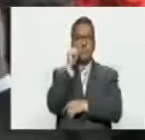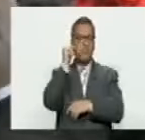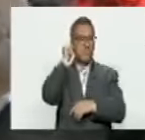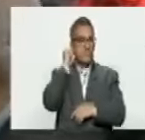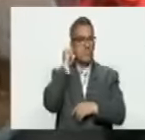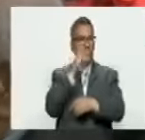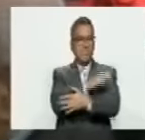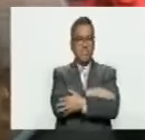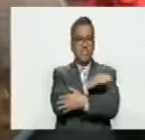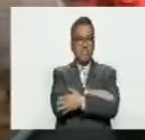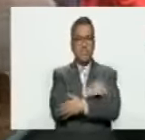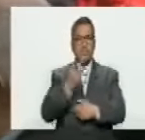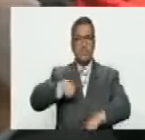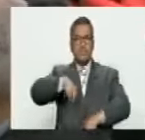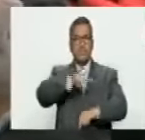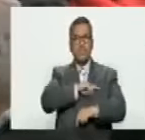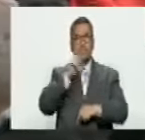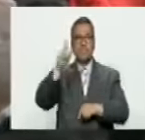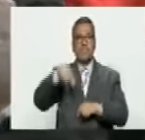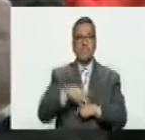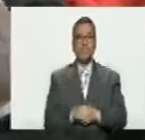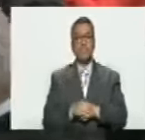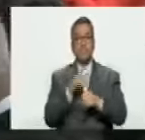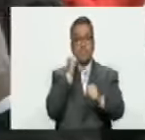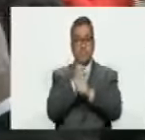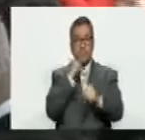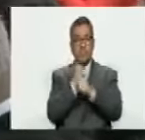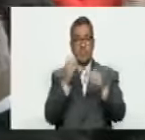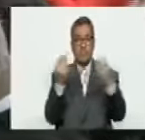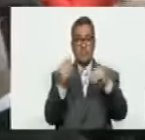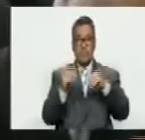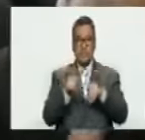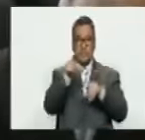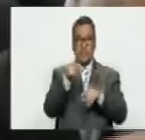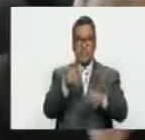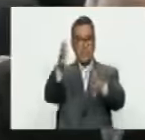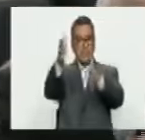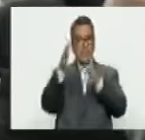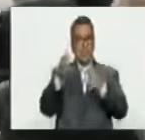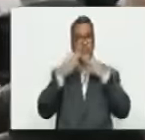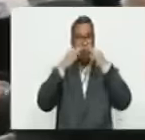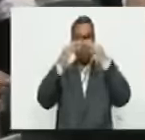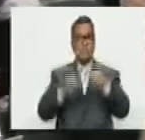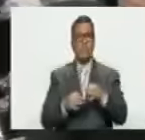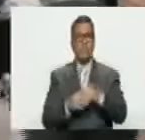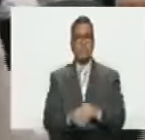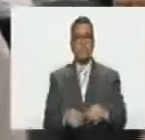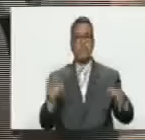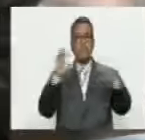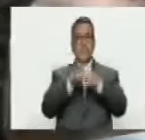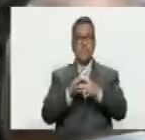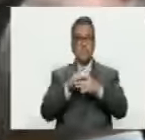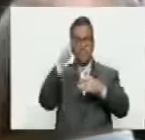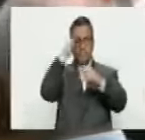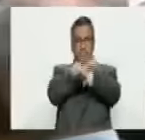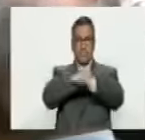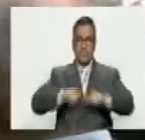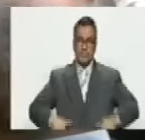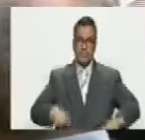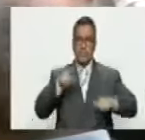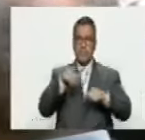diputadas, felicitaciones a nosotros también, que trabajamos bastante por esta victoria, ¿verdad? A la unión cívico-militar,